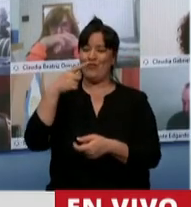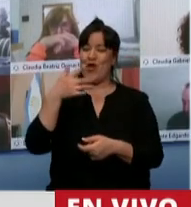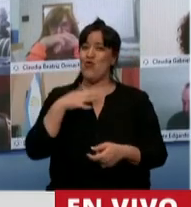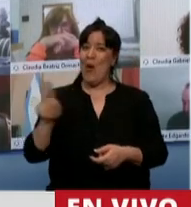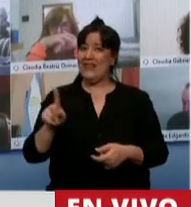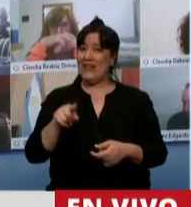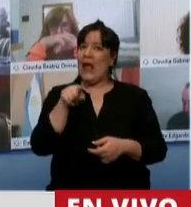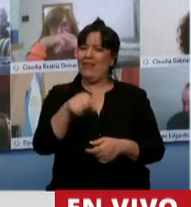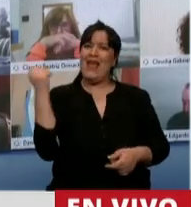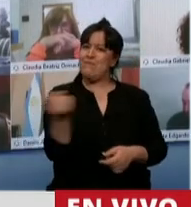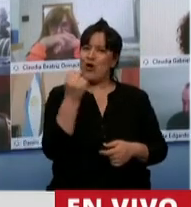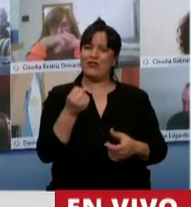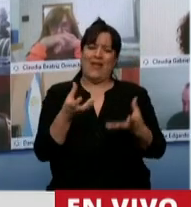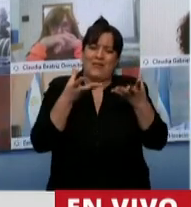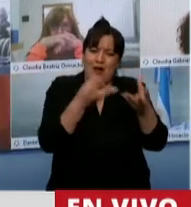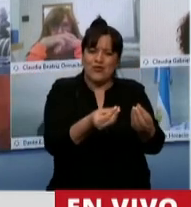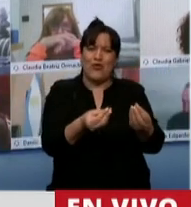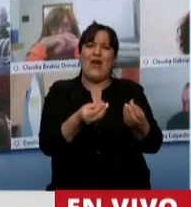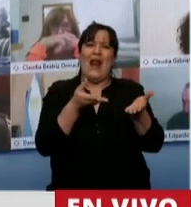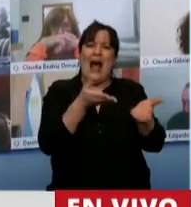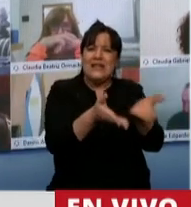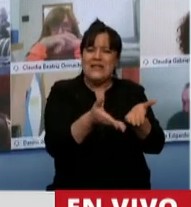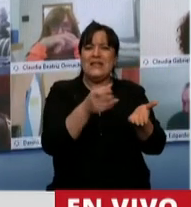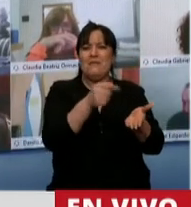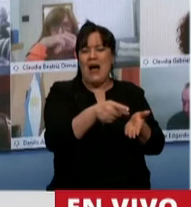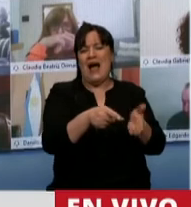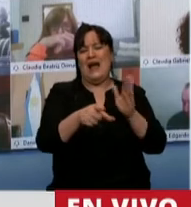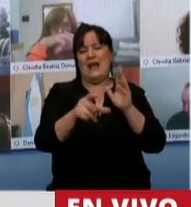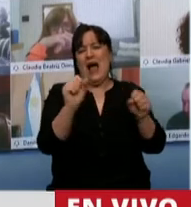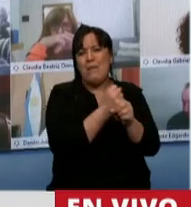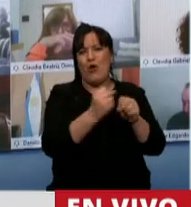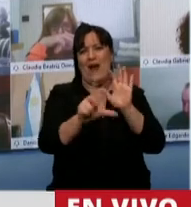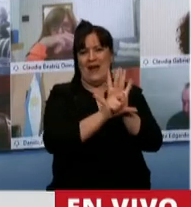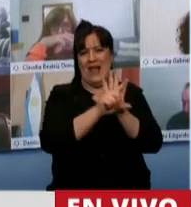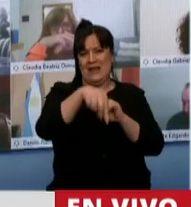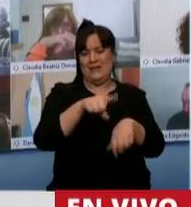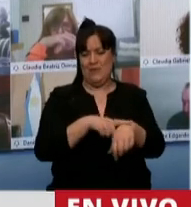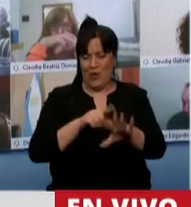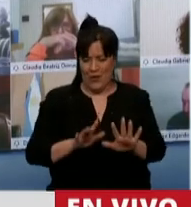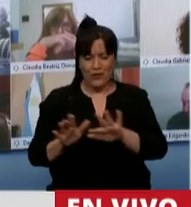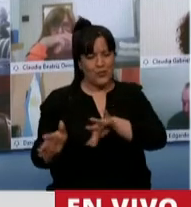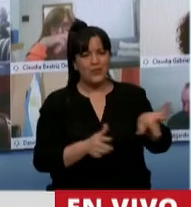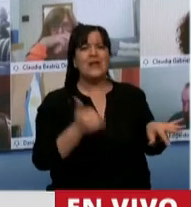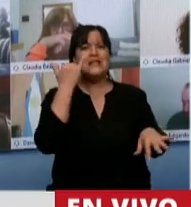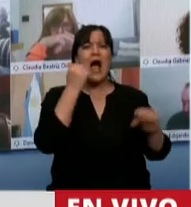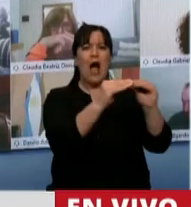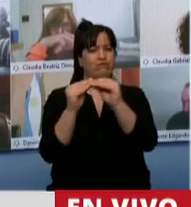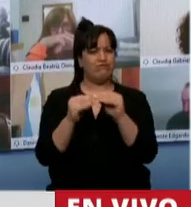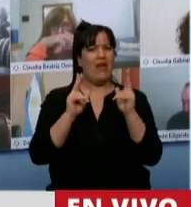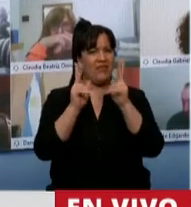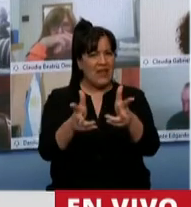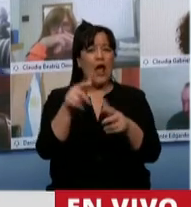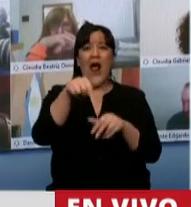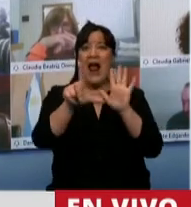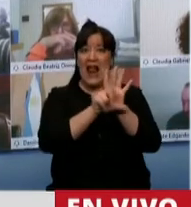importancia de estar y asistir y poder sancionar esta ley en este momento. Como ya dijeron algunos colegas, esta ley es justamente